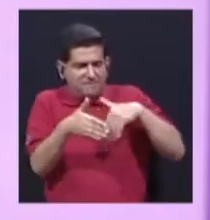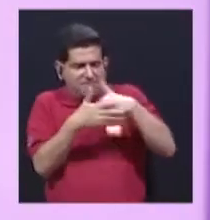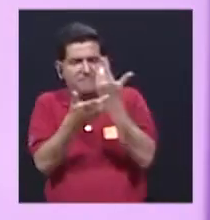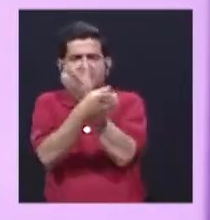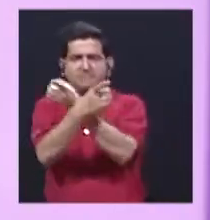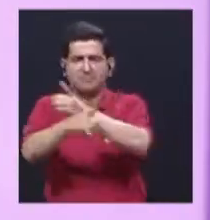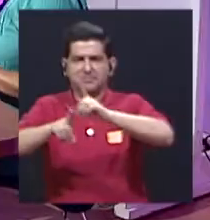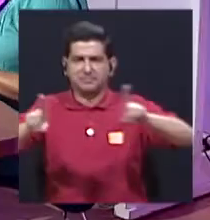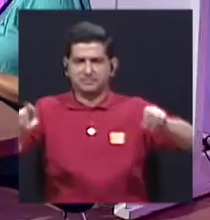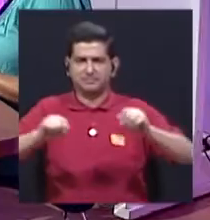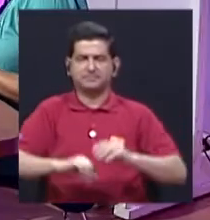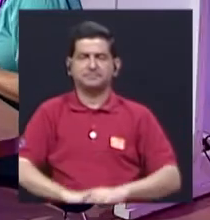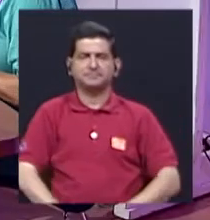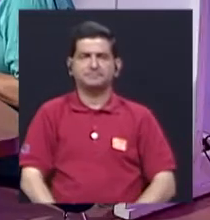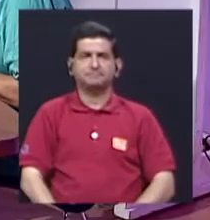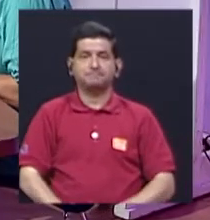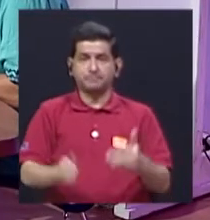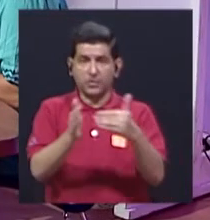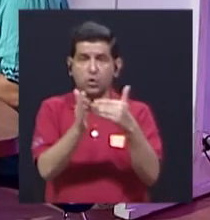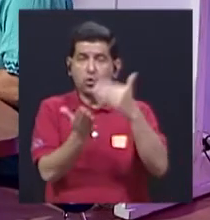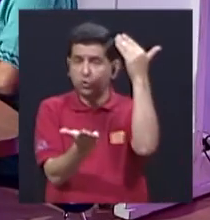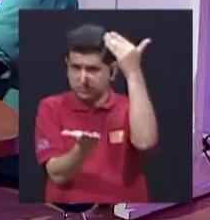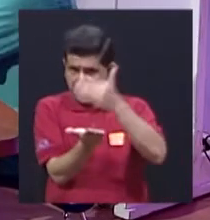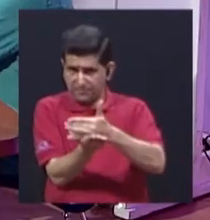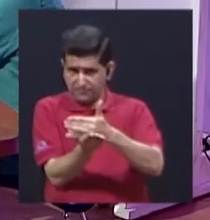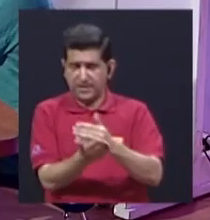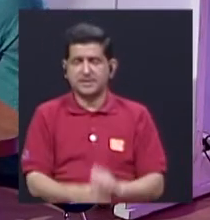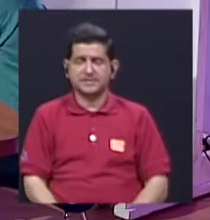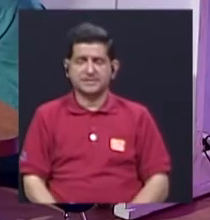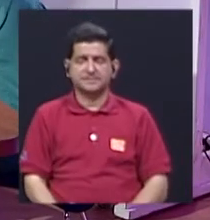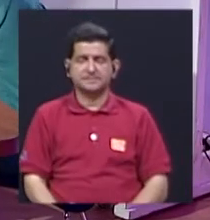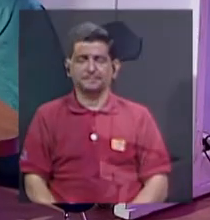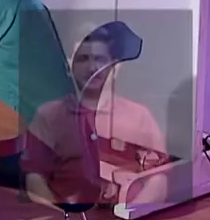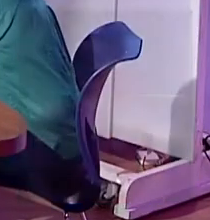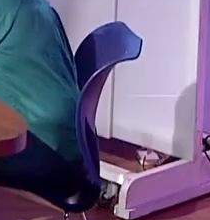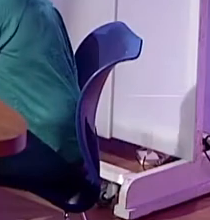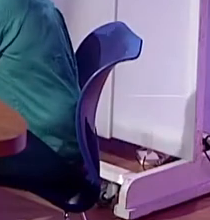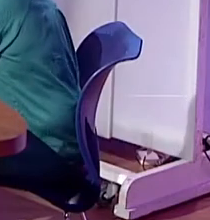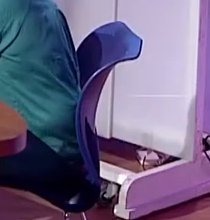democracia. Bien, vamos de nuevo a pausa para otros avisos de interés.